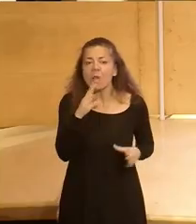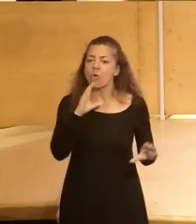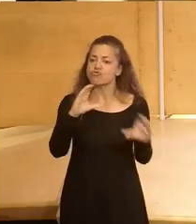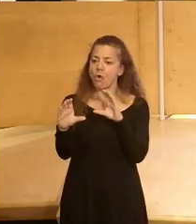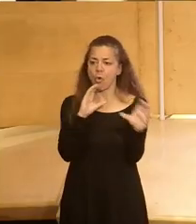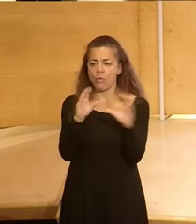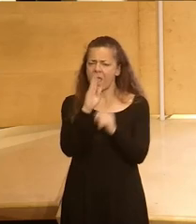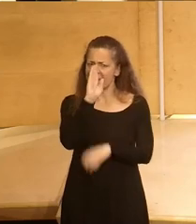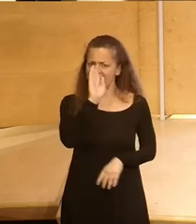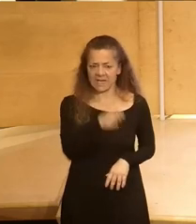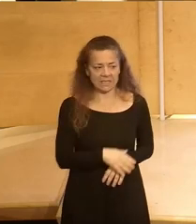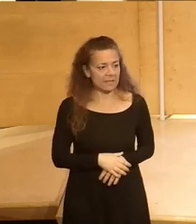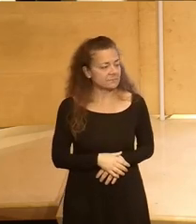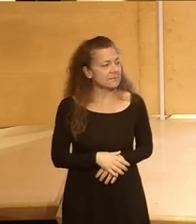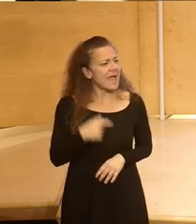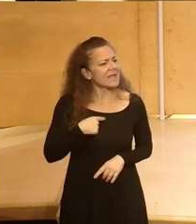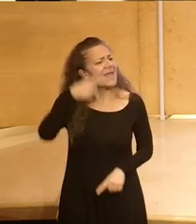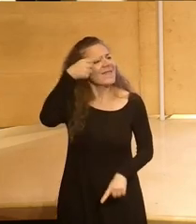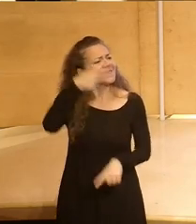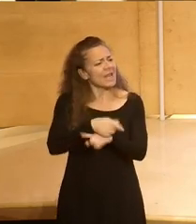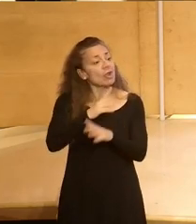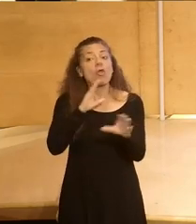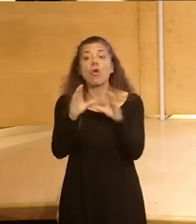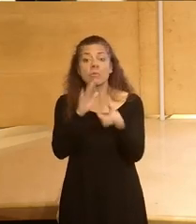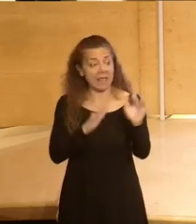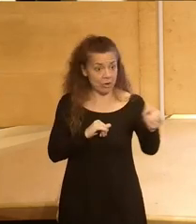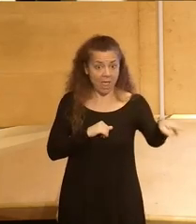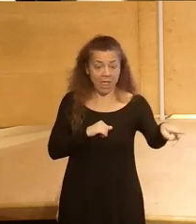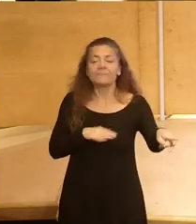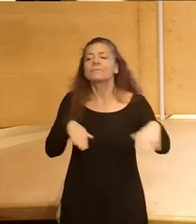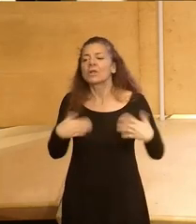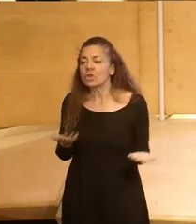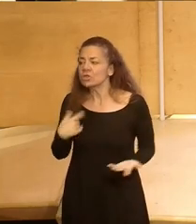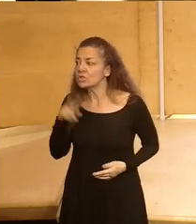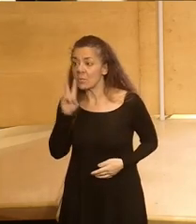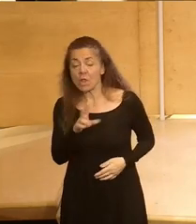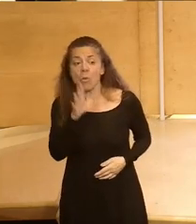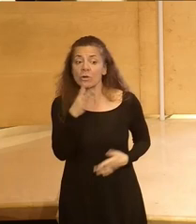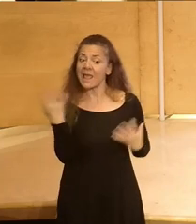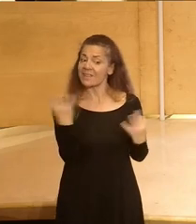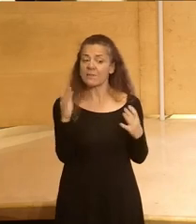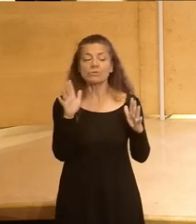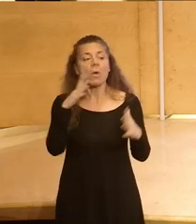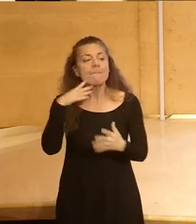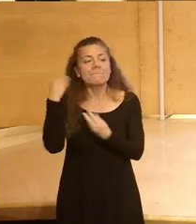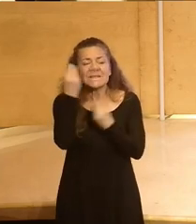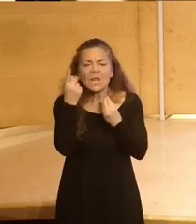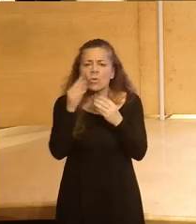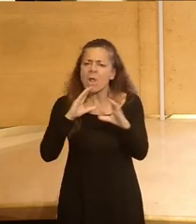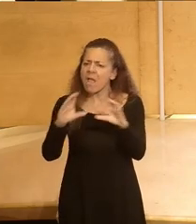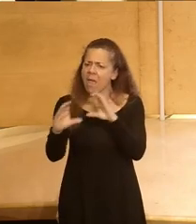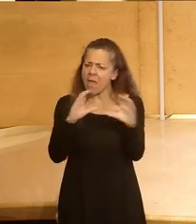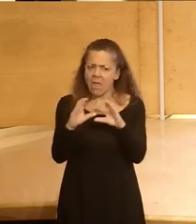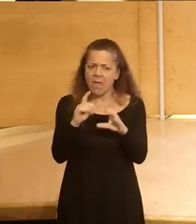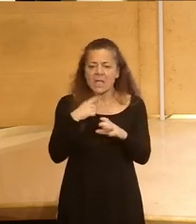comunicación muy directa está aquí mi directora de comunicación la estoy mirando porque tenemos que pensar en un canal que